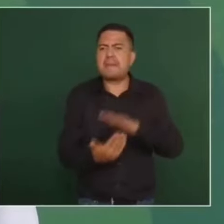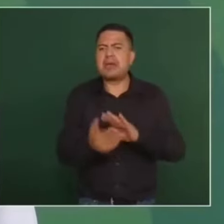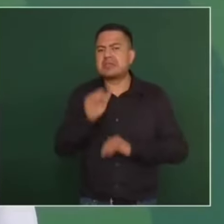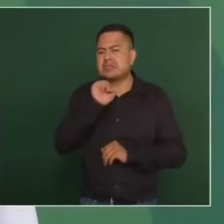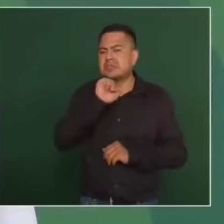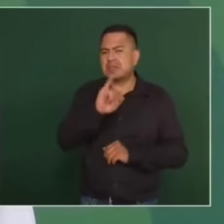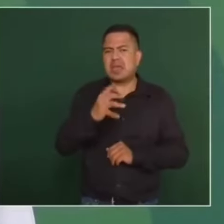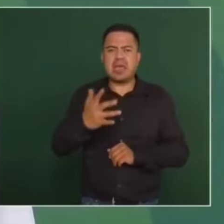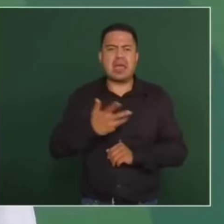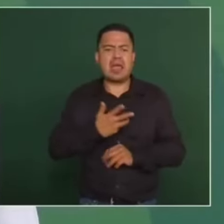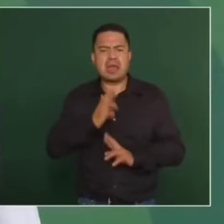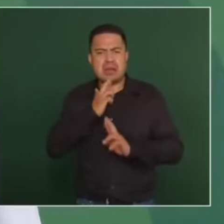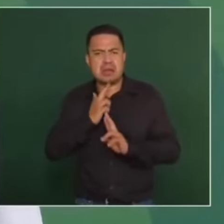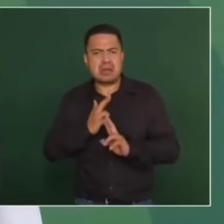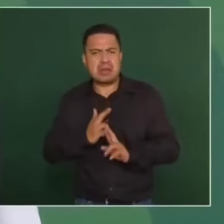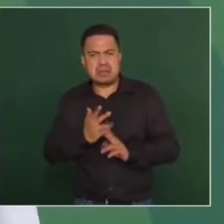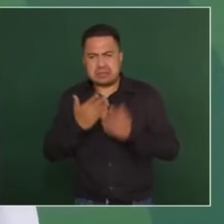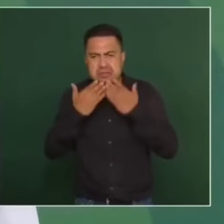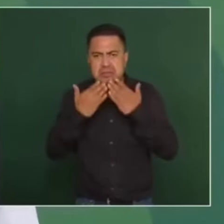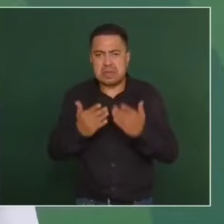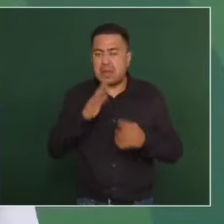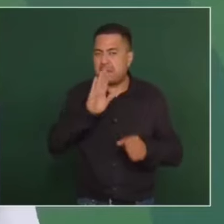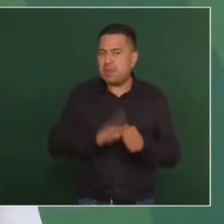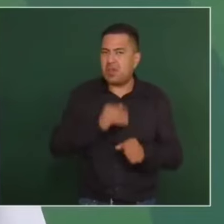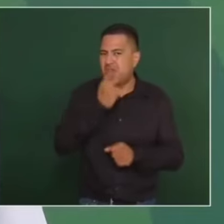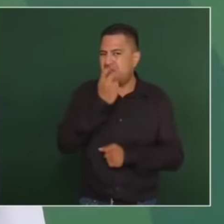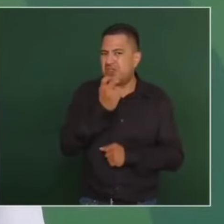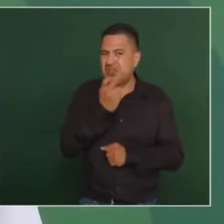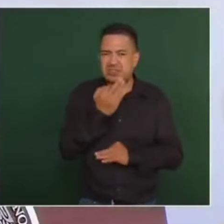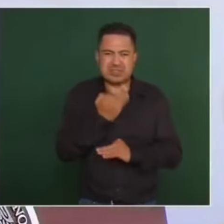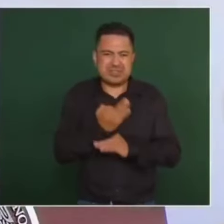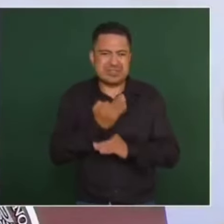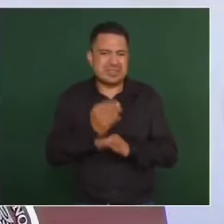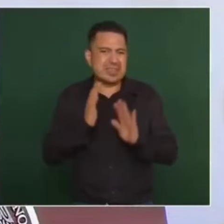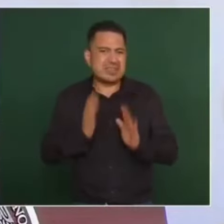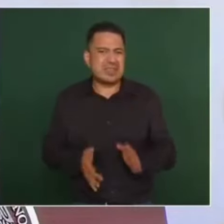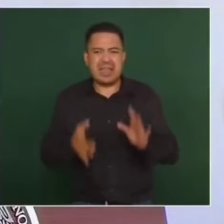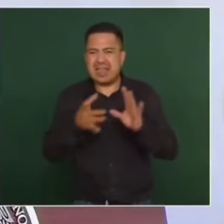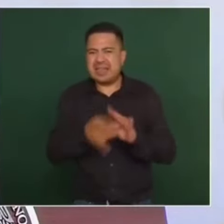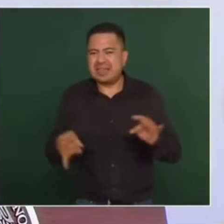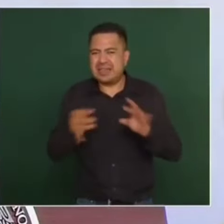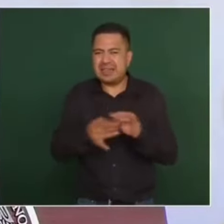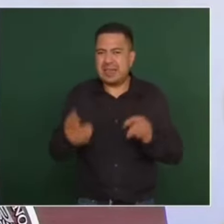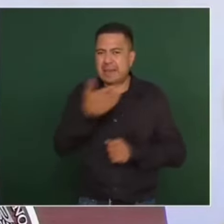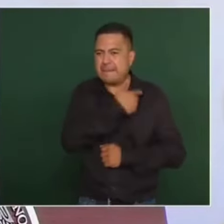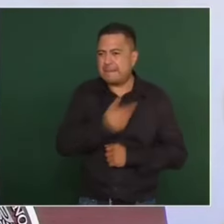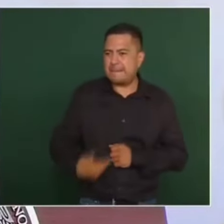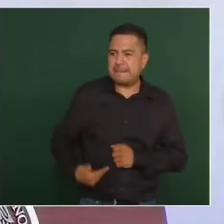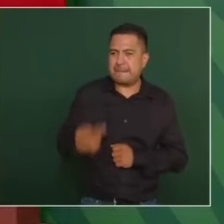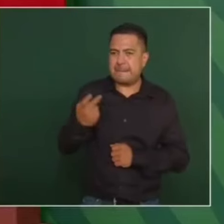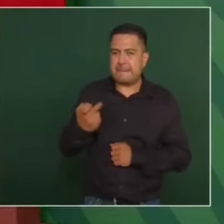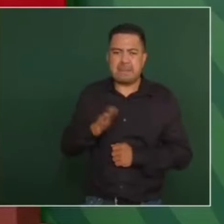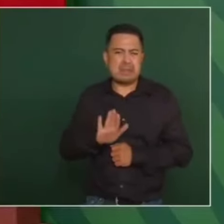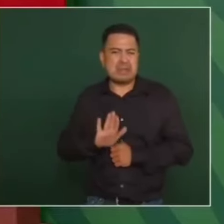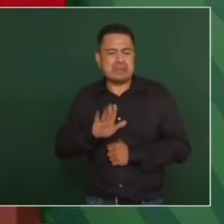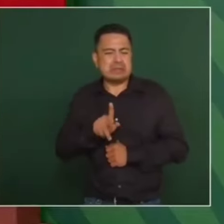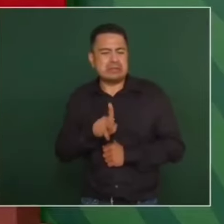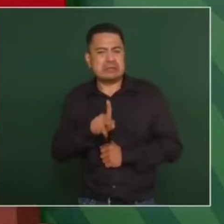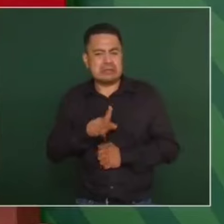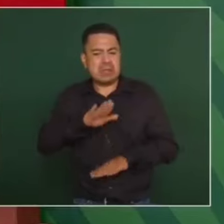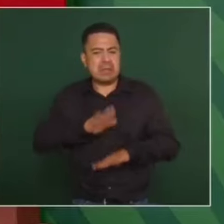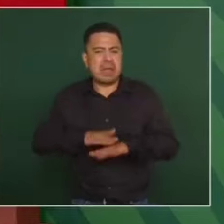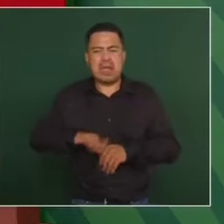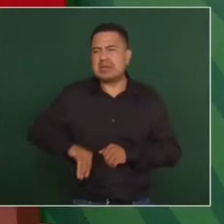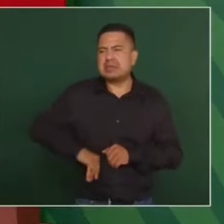teniendo resultados. Por ello es que, como aquí lo ha señalado el presidente, pareciera ser más